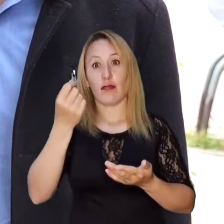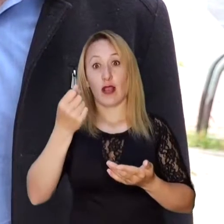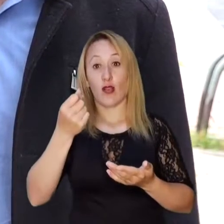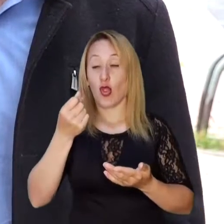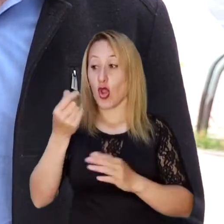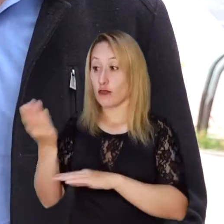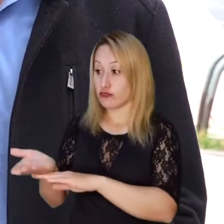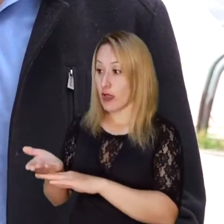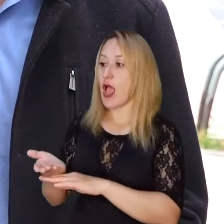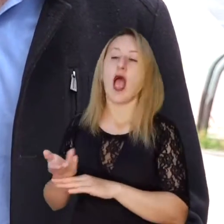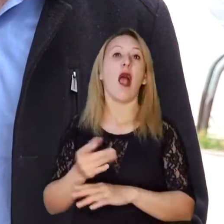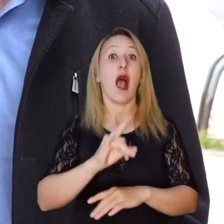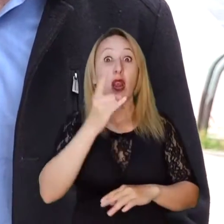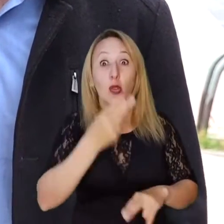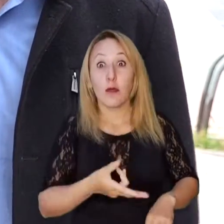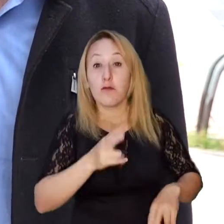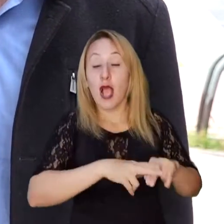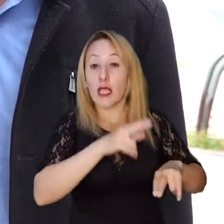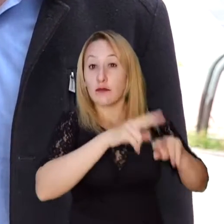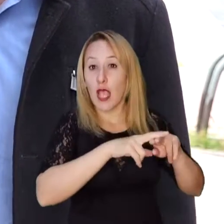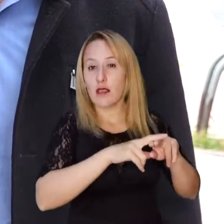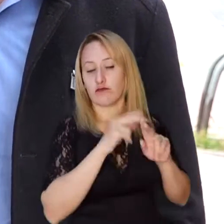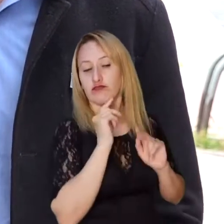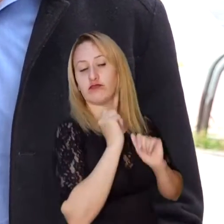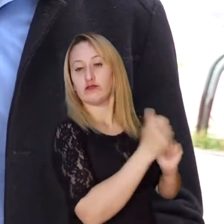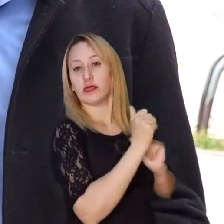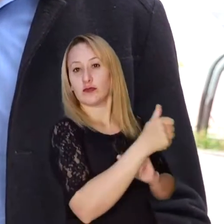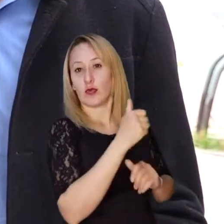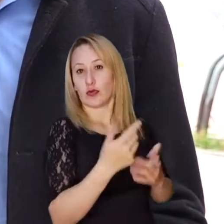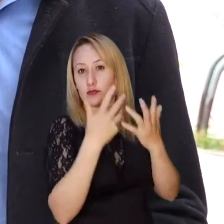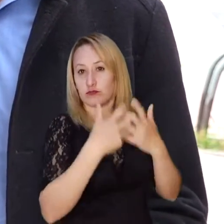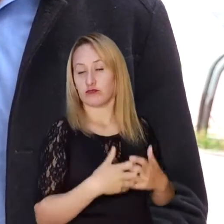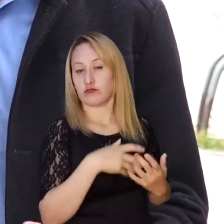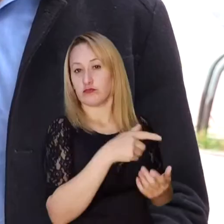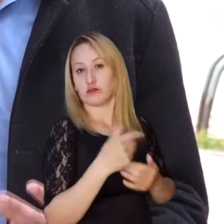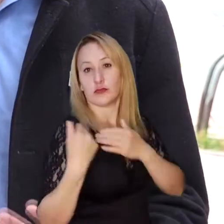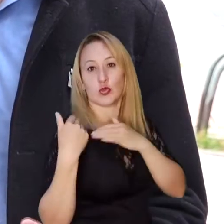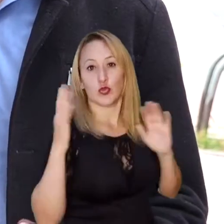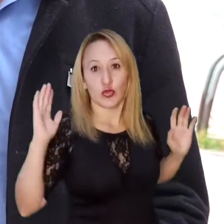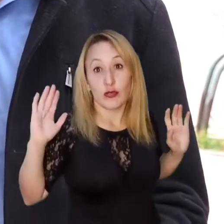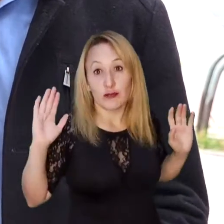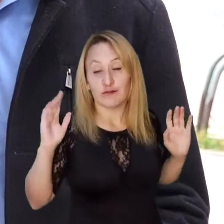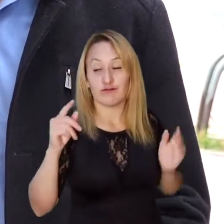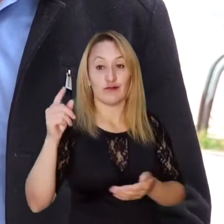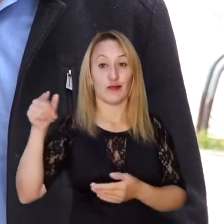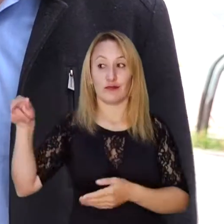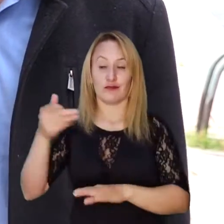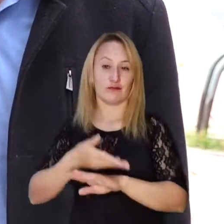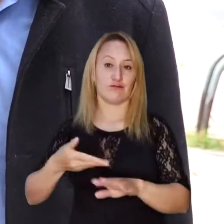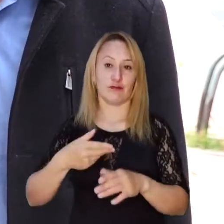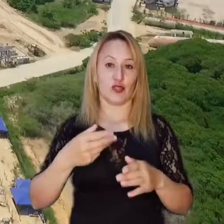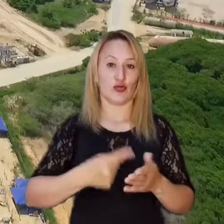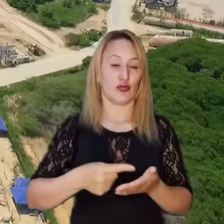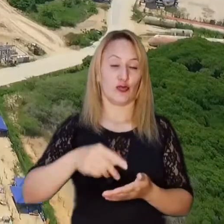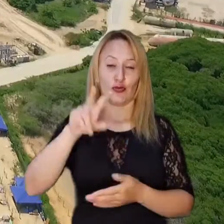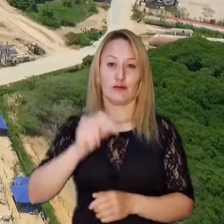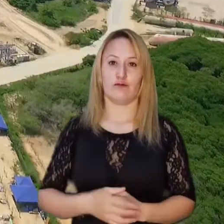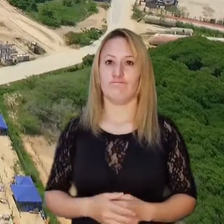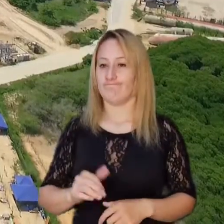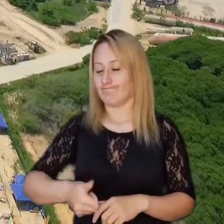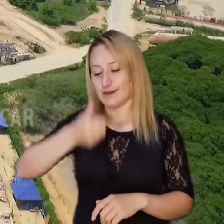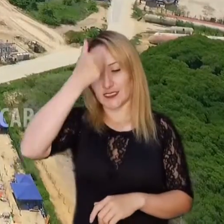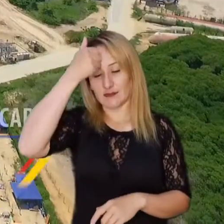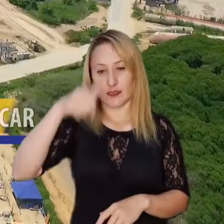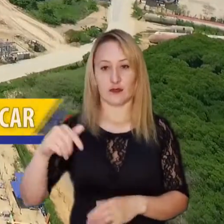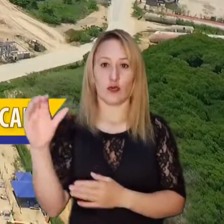es cerrado. Por tanto, los sobrecostos, si se llegan a ocurrir, pues están a cargo del fabricante y no de la empresa que solicitó la contratación. Los expertos